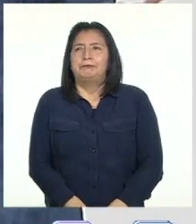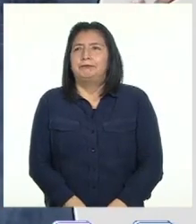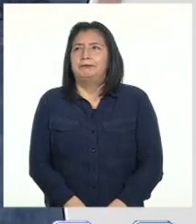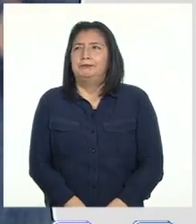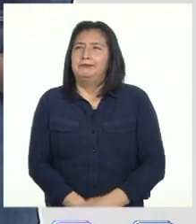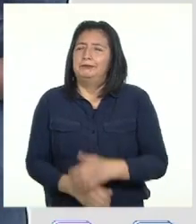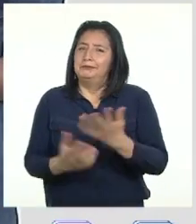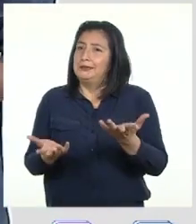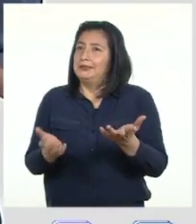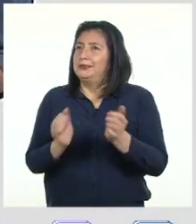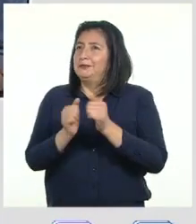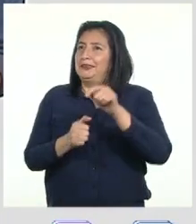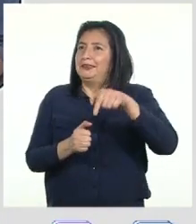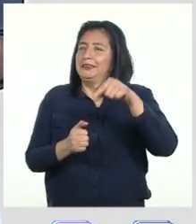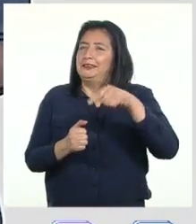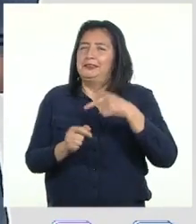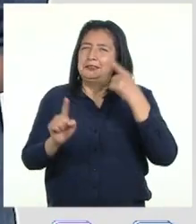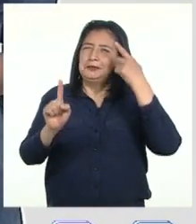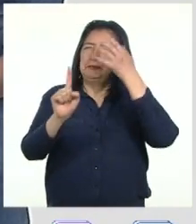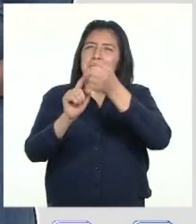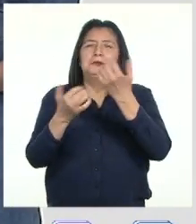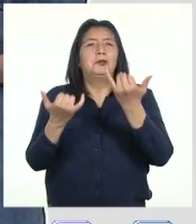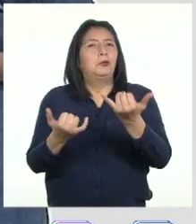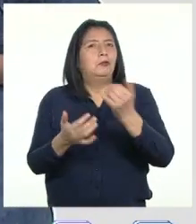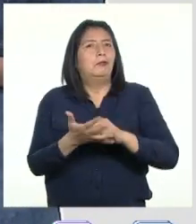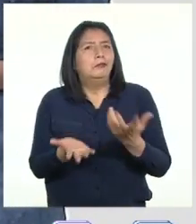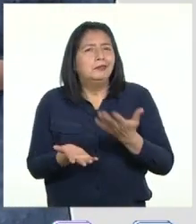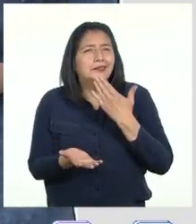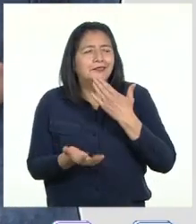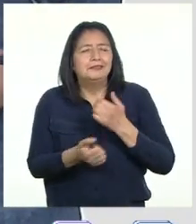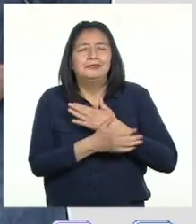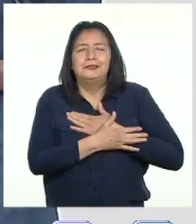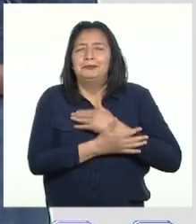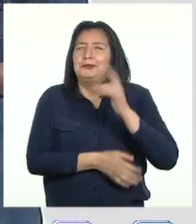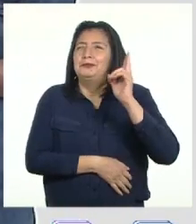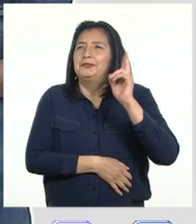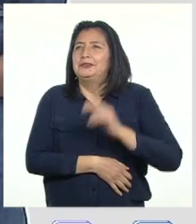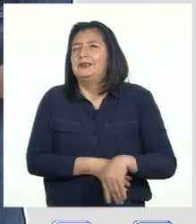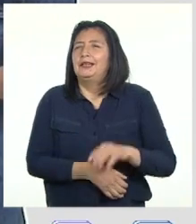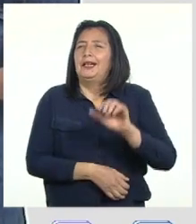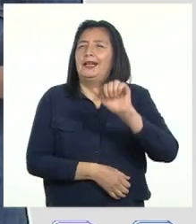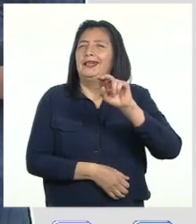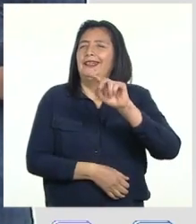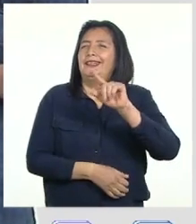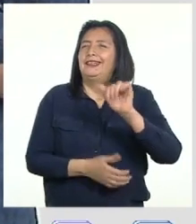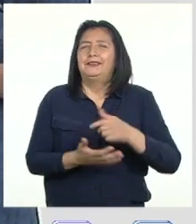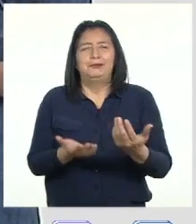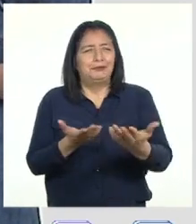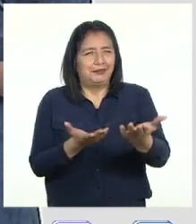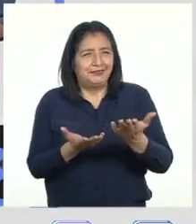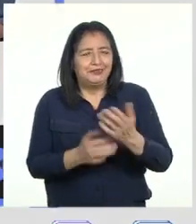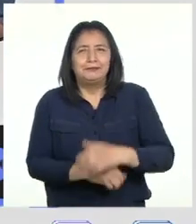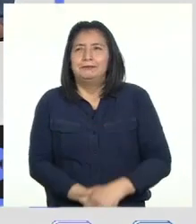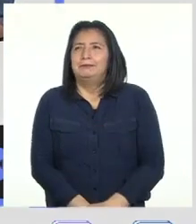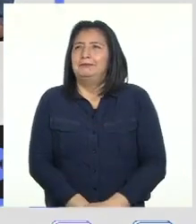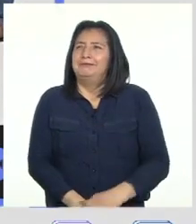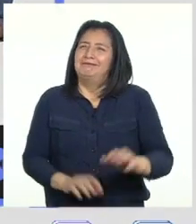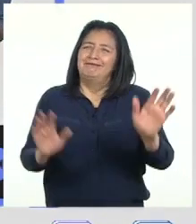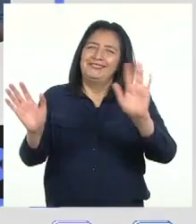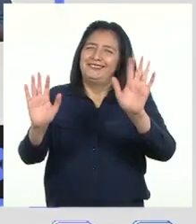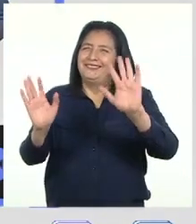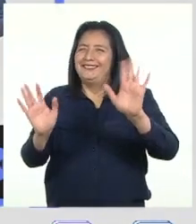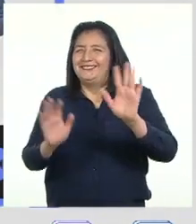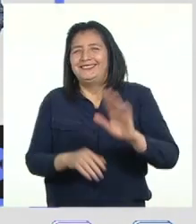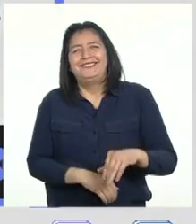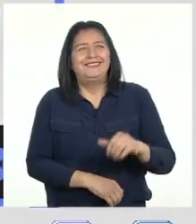Para acompañarnos en este desafío, hoy está con nosotras nuestra querida profesora Ángela ¡Bienvenida profesora! Hola